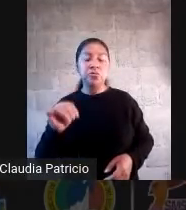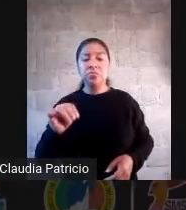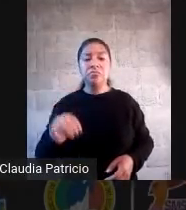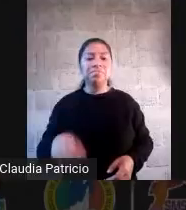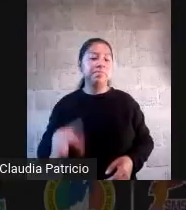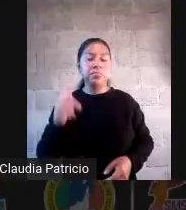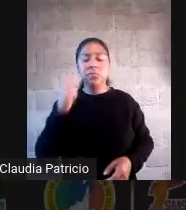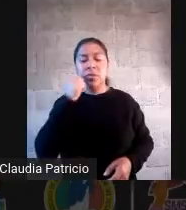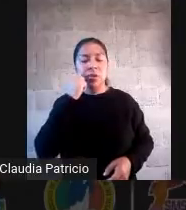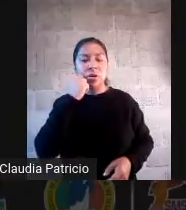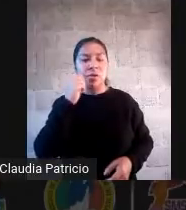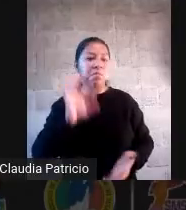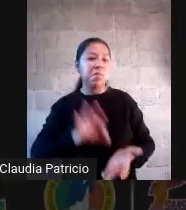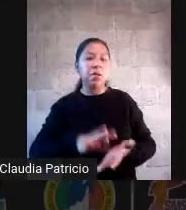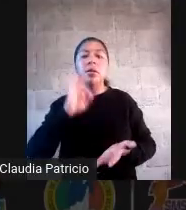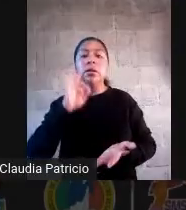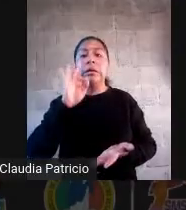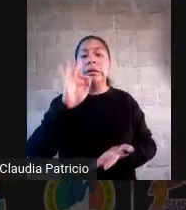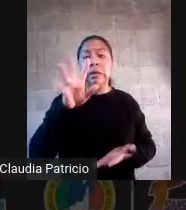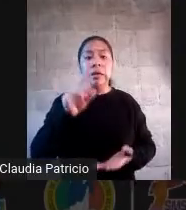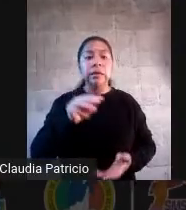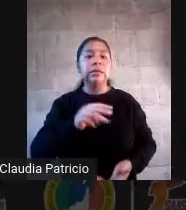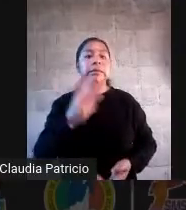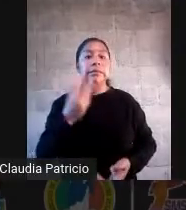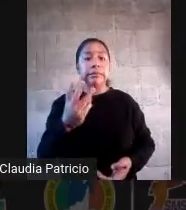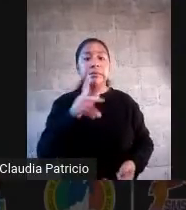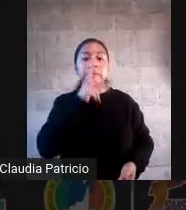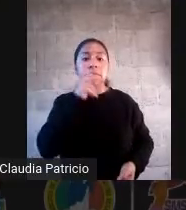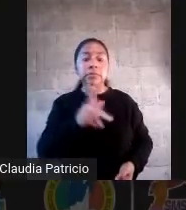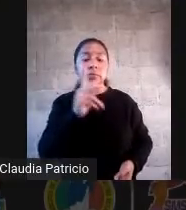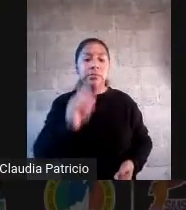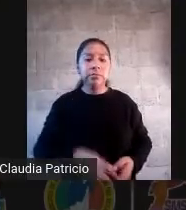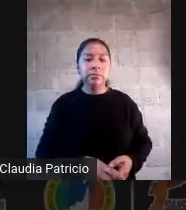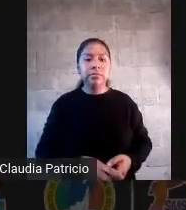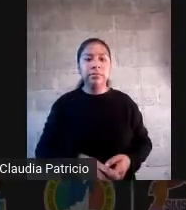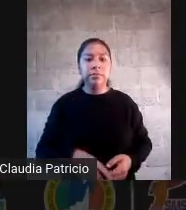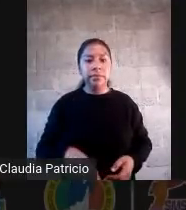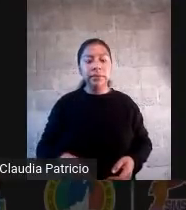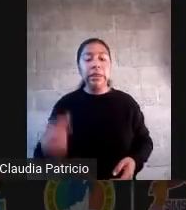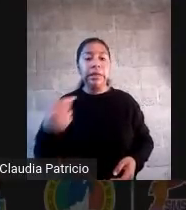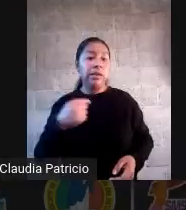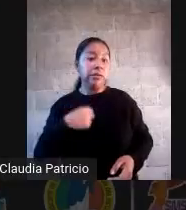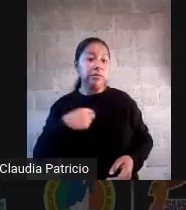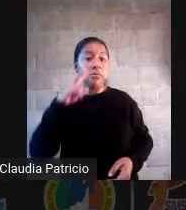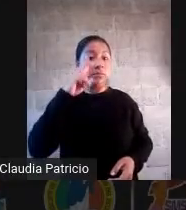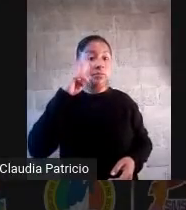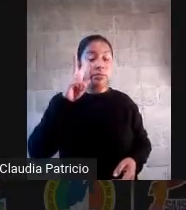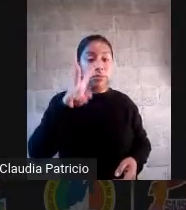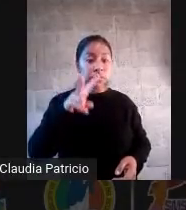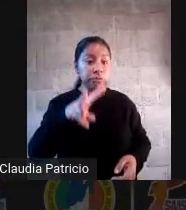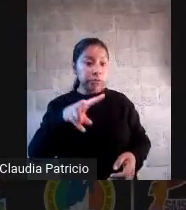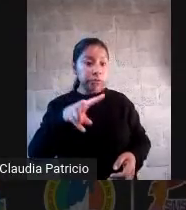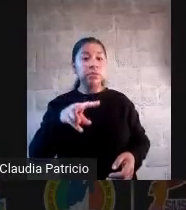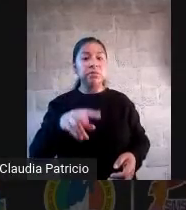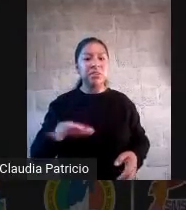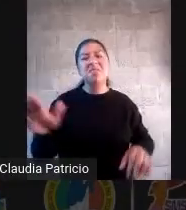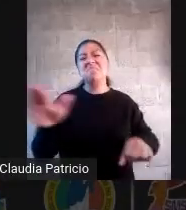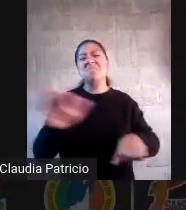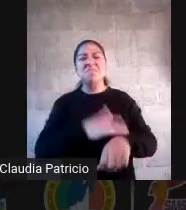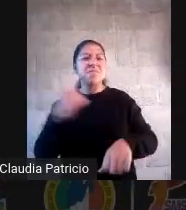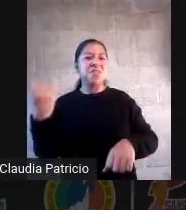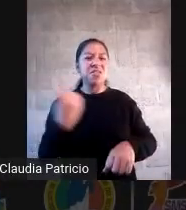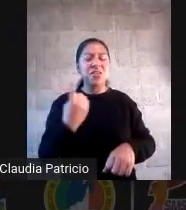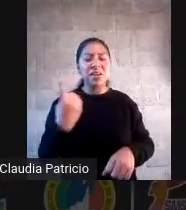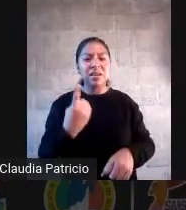cosas se atoraron, por qué tan baja la evaluación, por qué tan bajos esos resultados. Y una vez que ya detecte en qué están